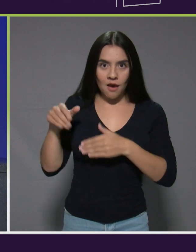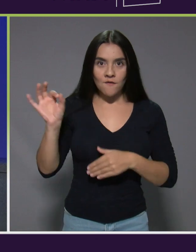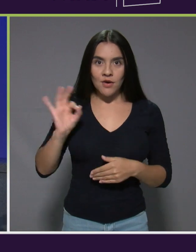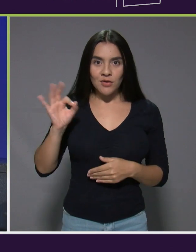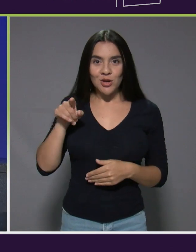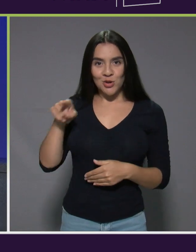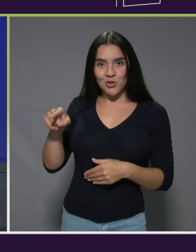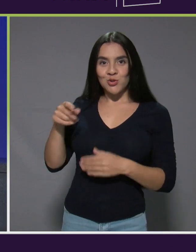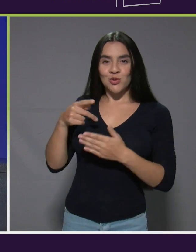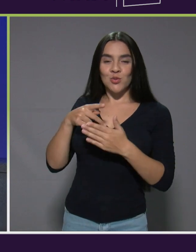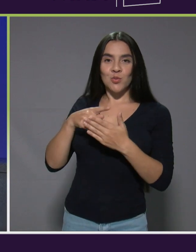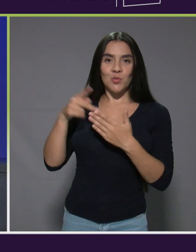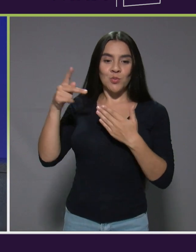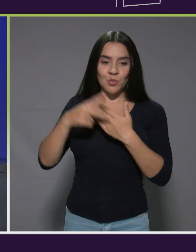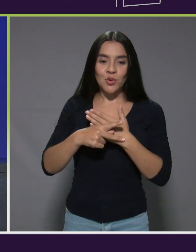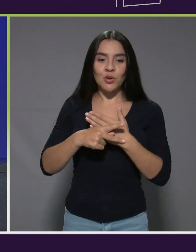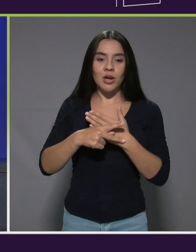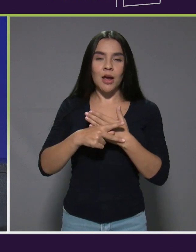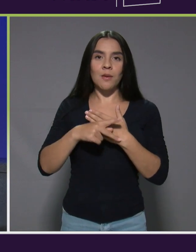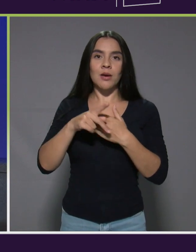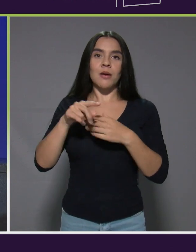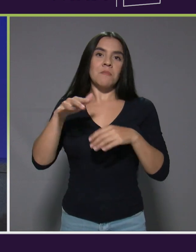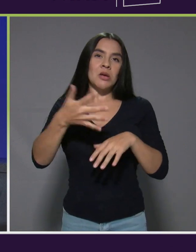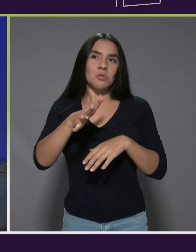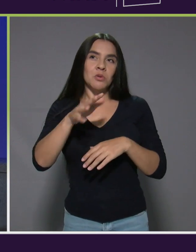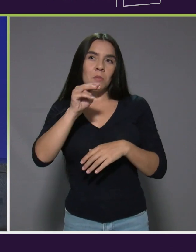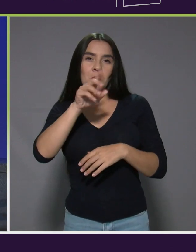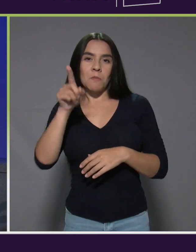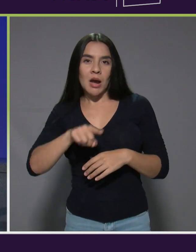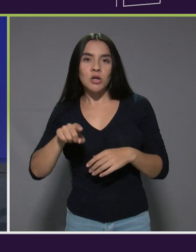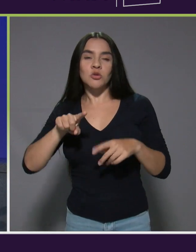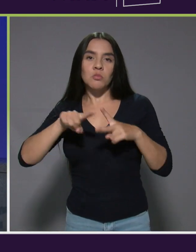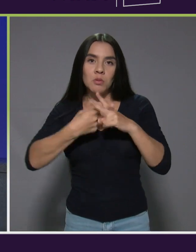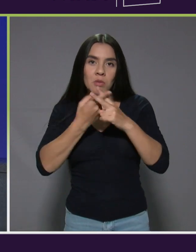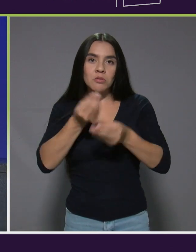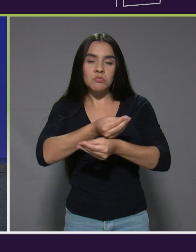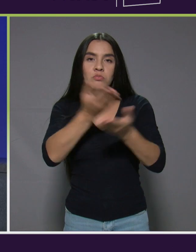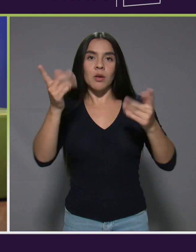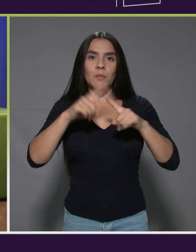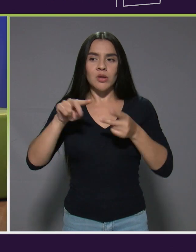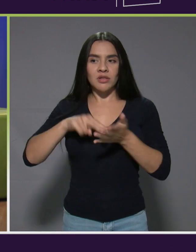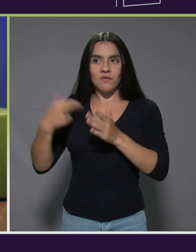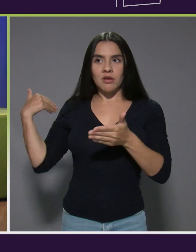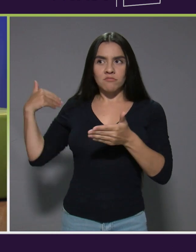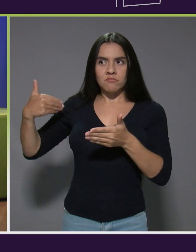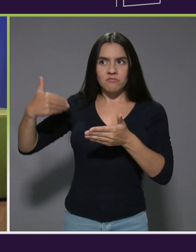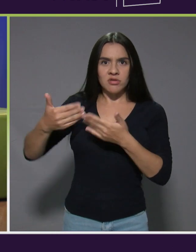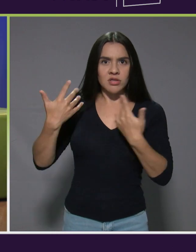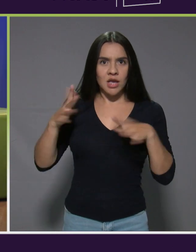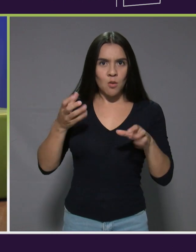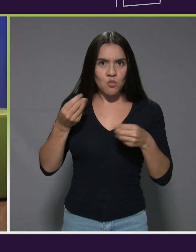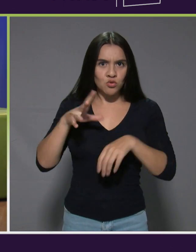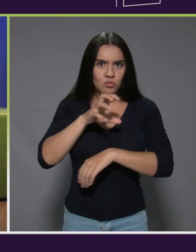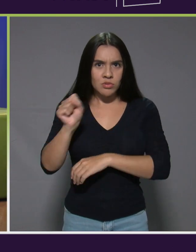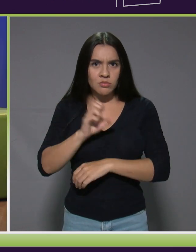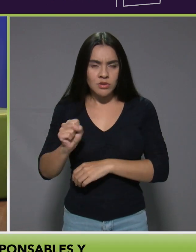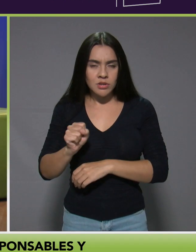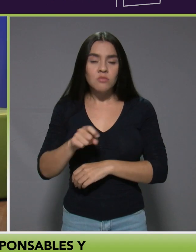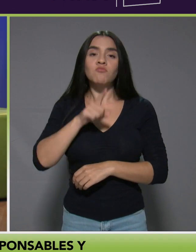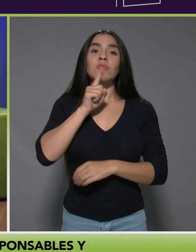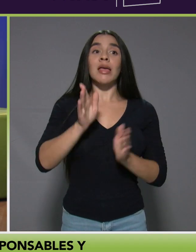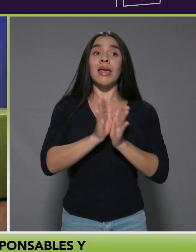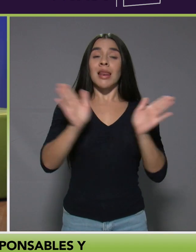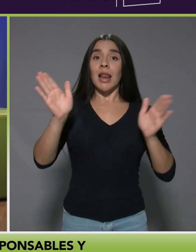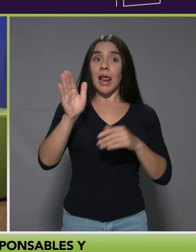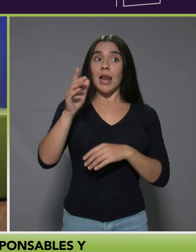programa no va a salir como en marzo tal vez, pero quiere decir que ya han pasado varios meses. En general las políticas,